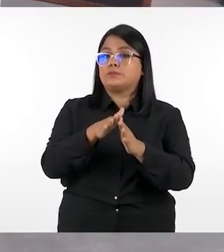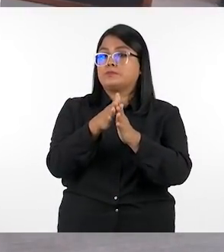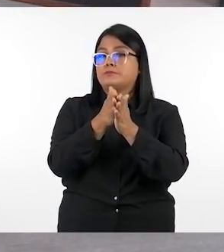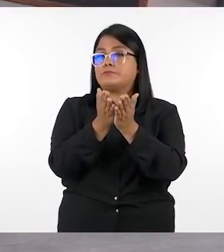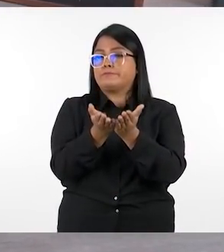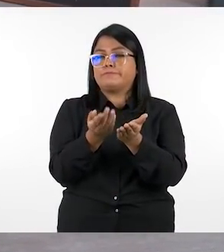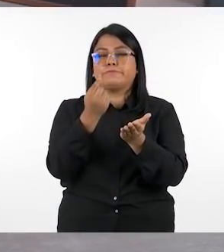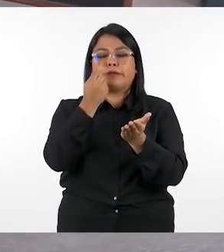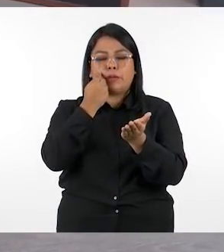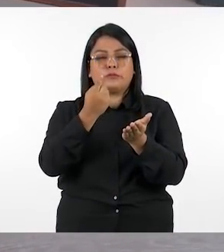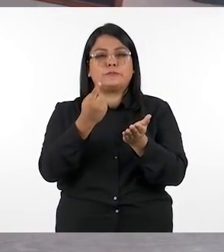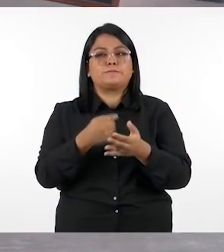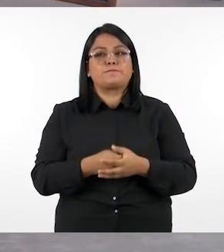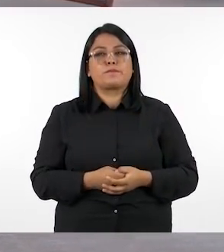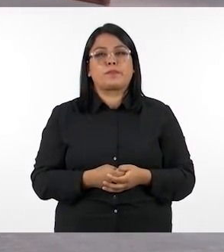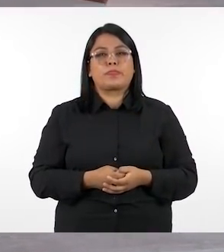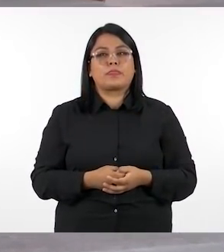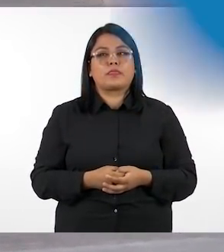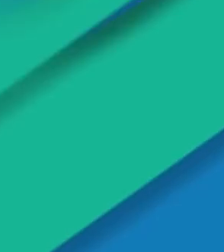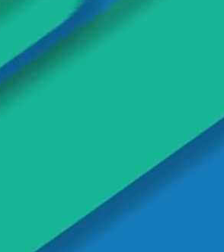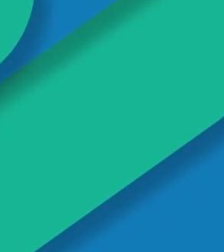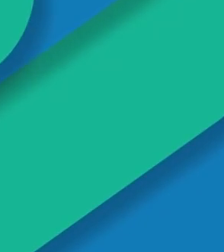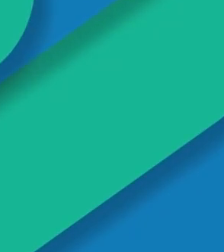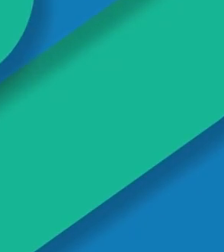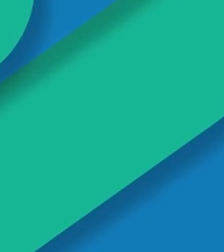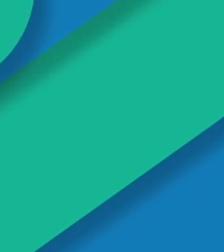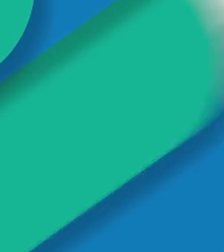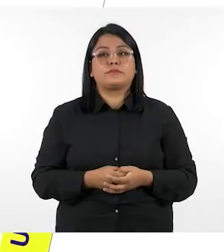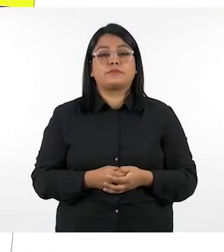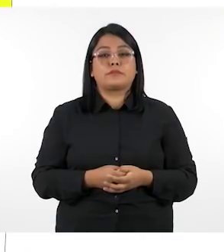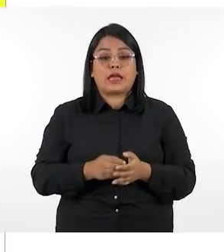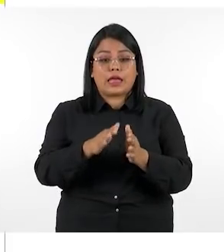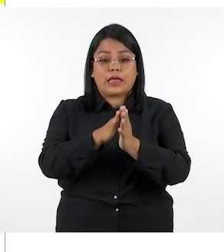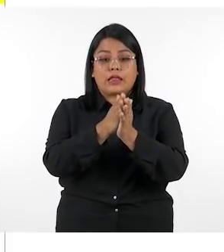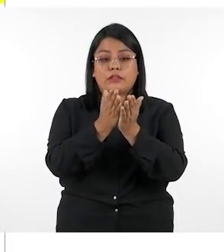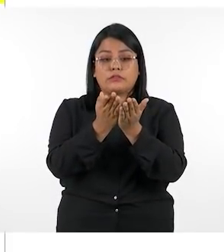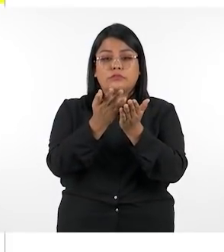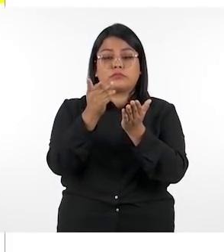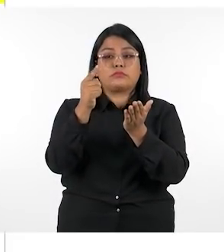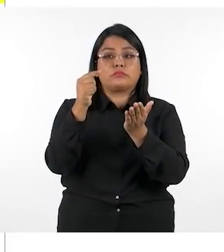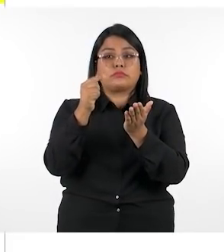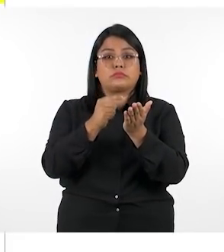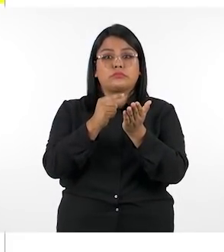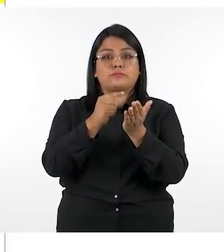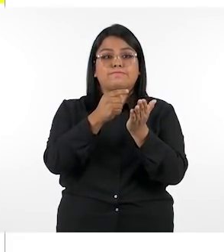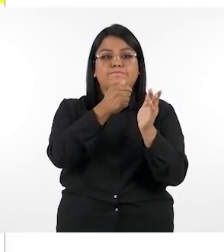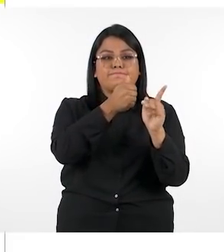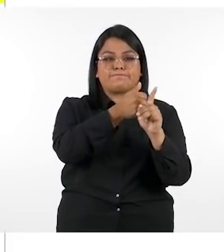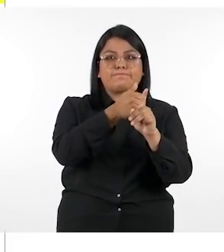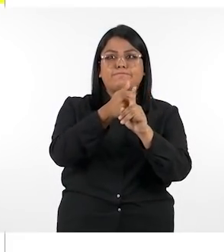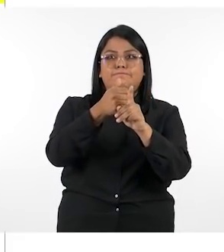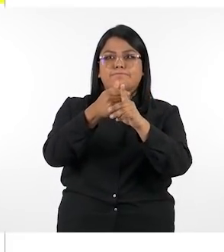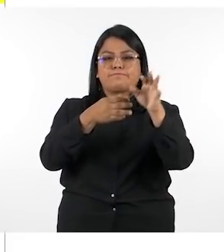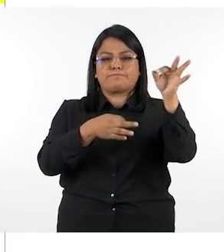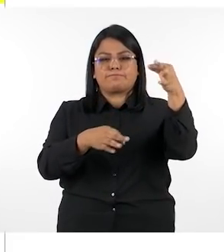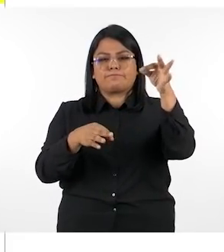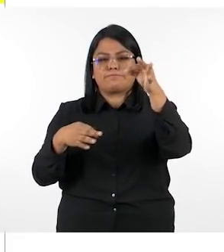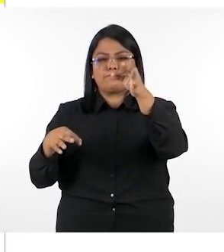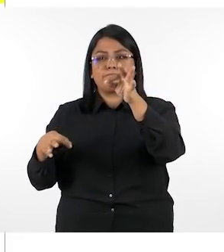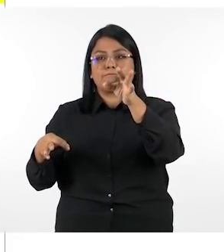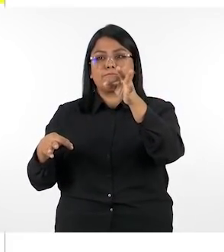uso del libro de texto vamos a ver lo siguiente cada una de las secciones del libro de texto